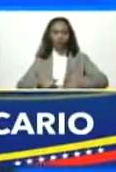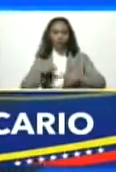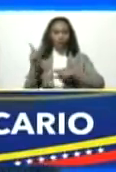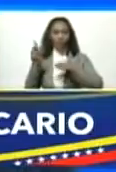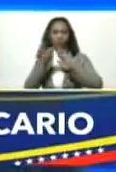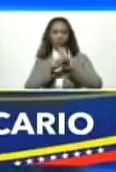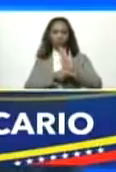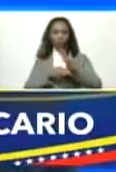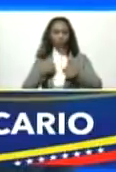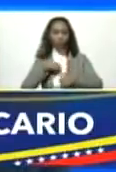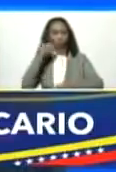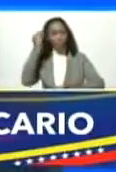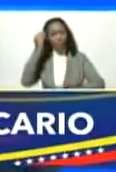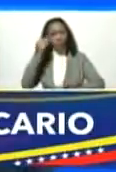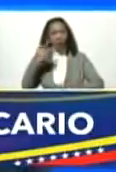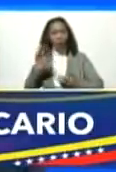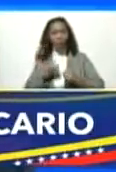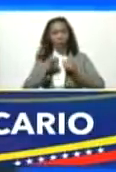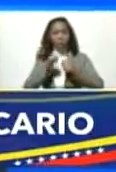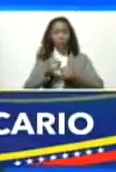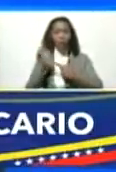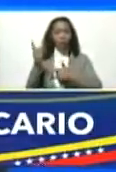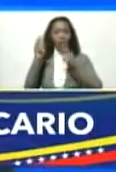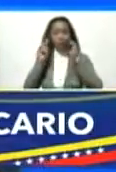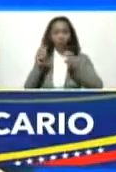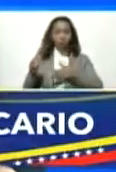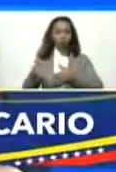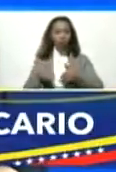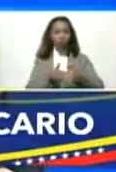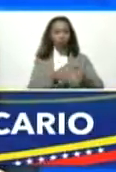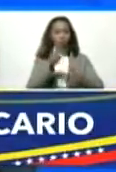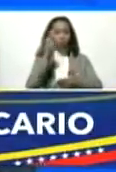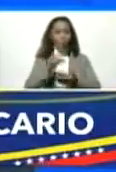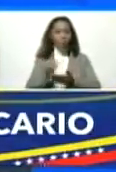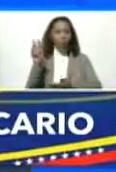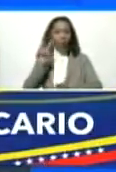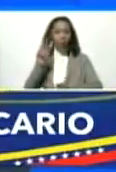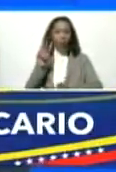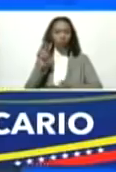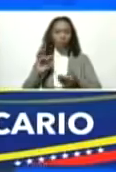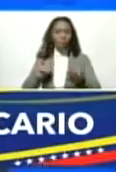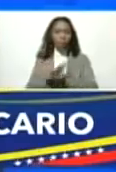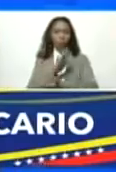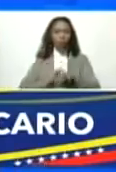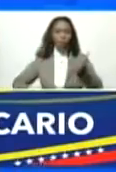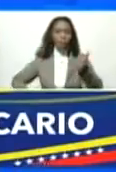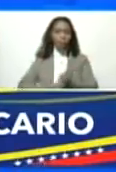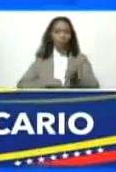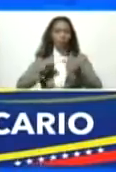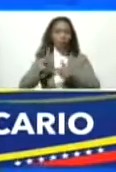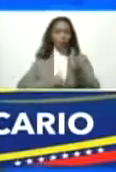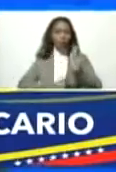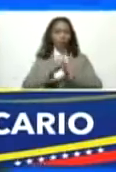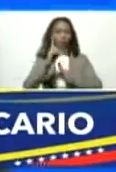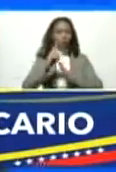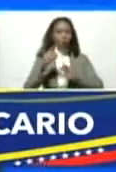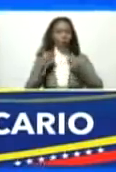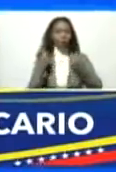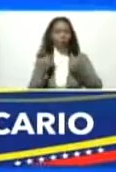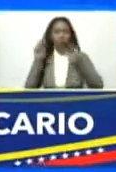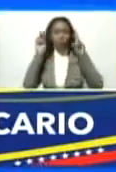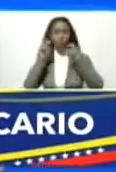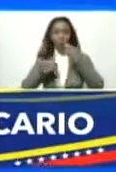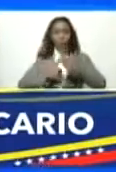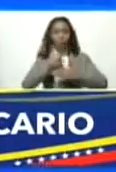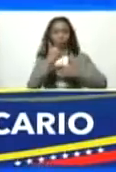medidas creo que vamos a a empezar este nuevo camino del 2022 impulsando ese desarrollo económico esos nuevos